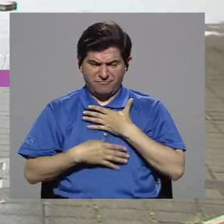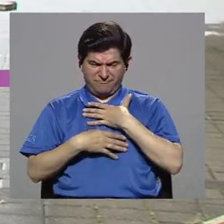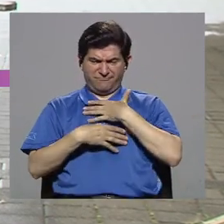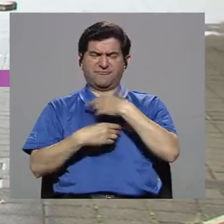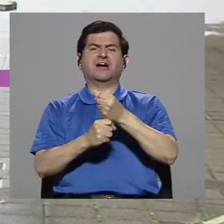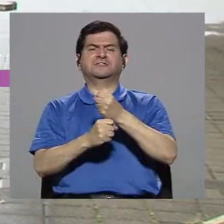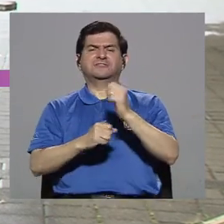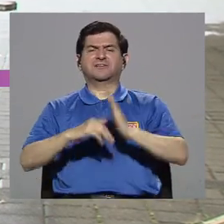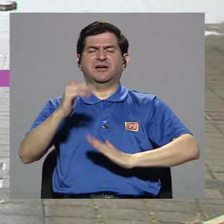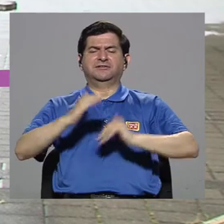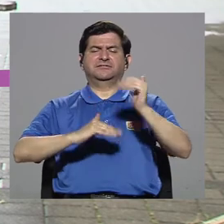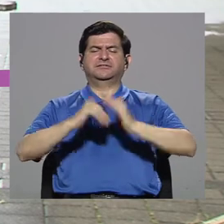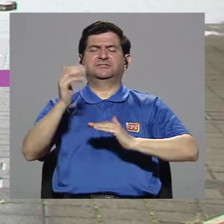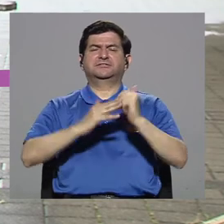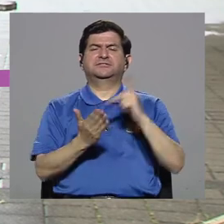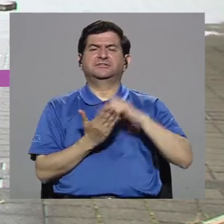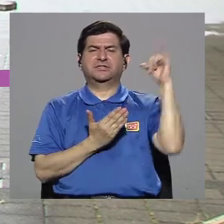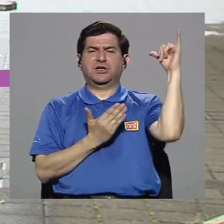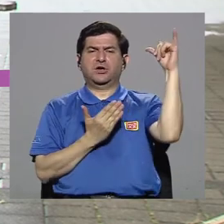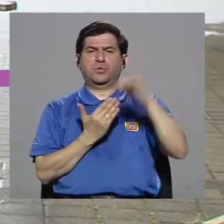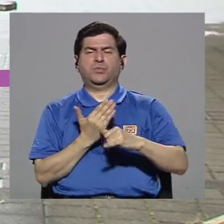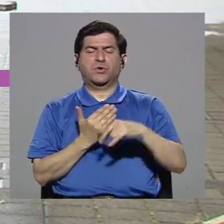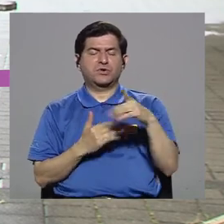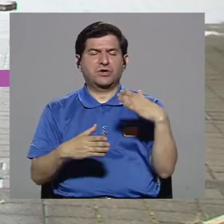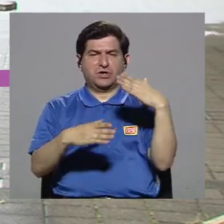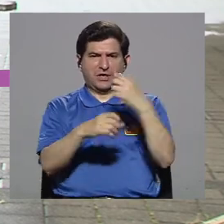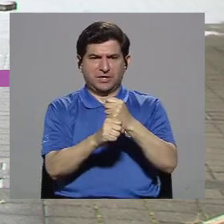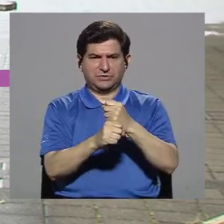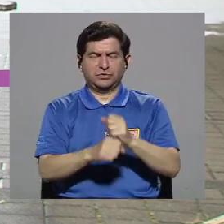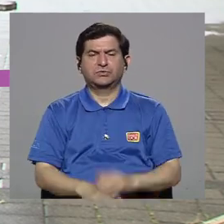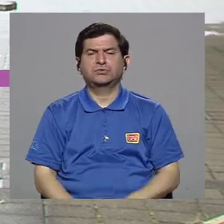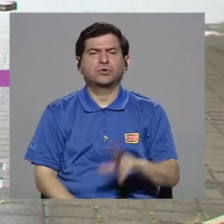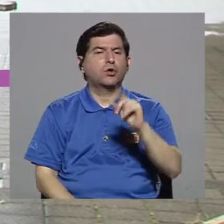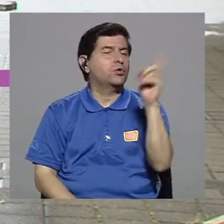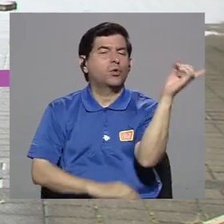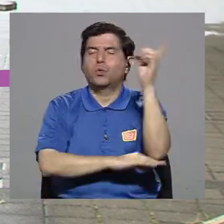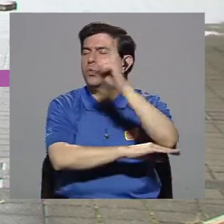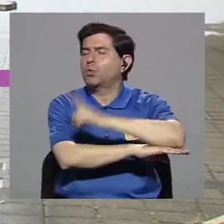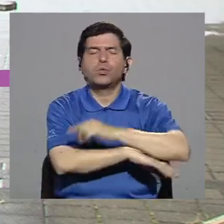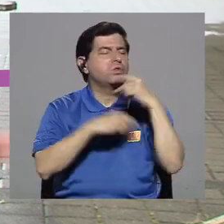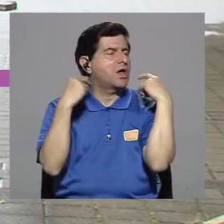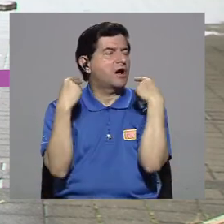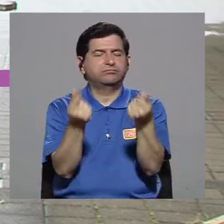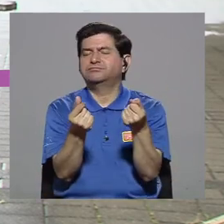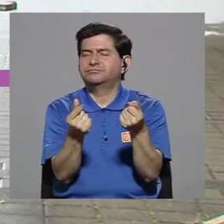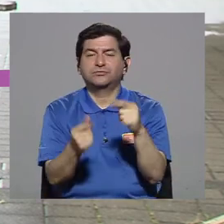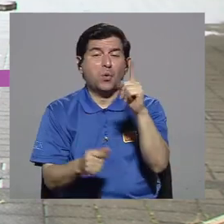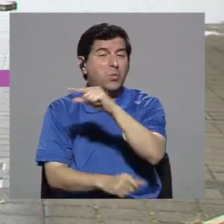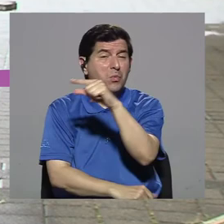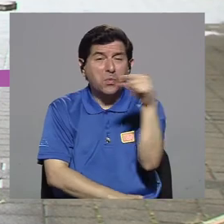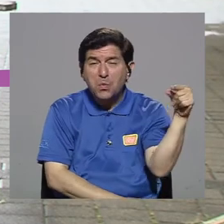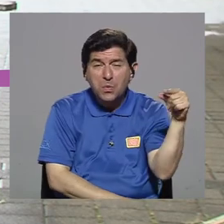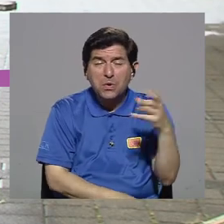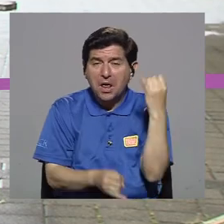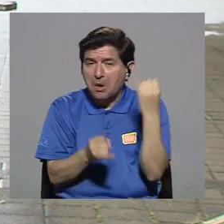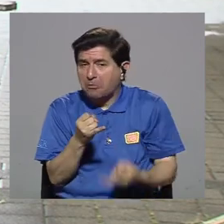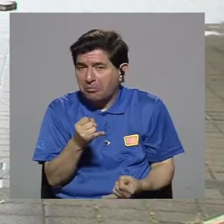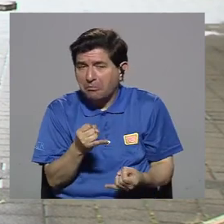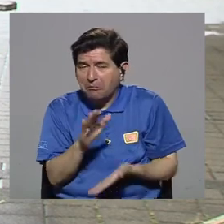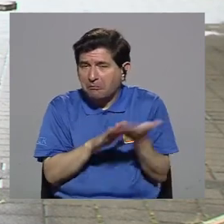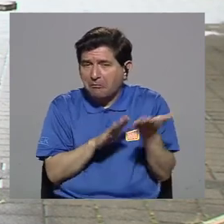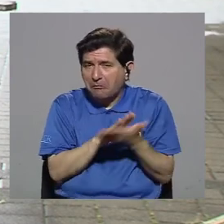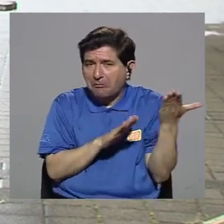construye, ¿verdad? El proyecto que se va elaborando no es de un día para otro, no es una semana y se acabó y nos vamos,